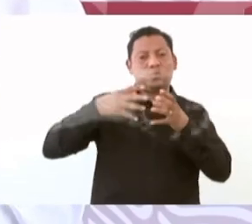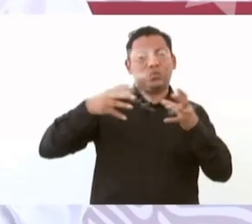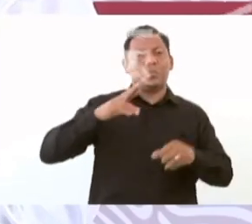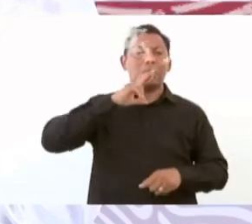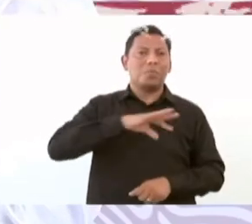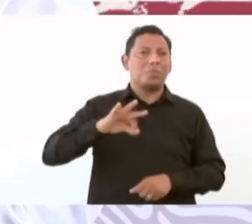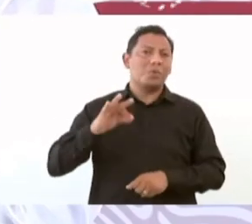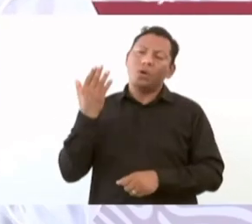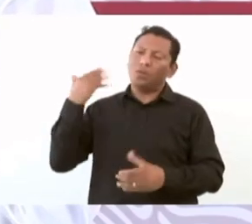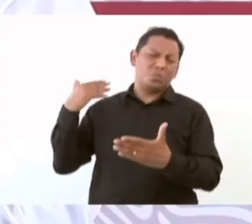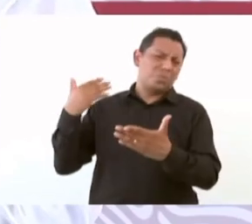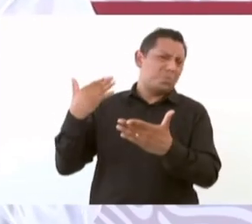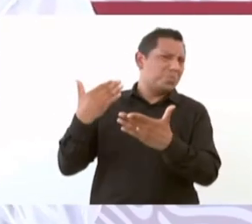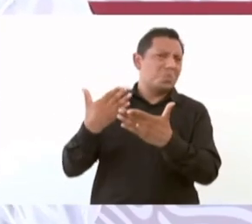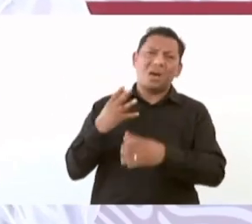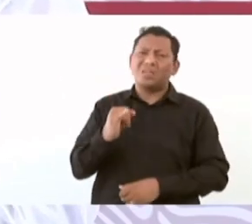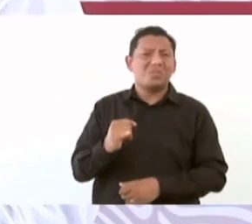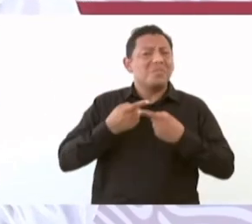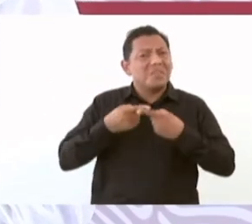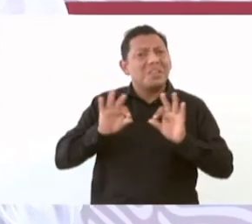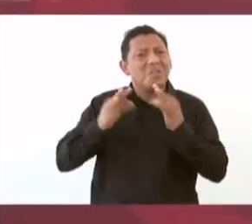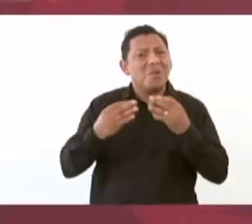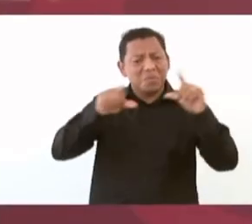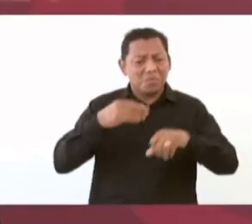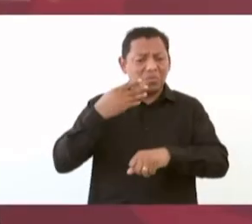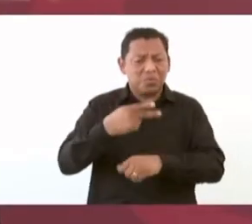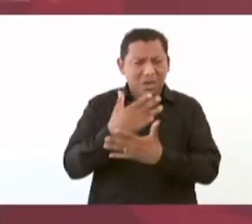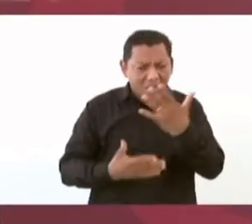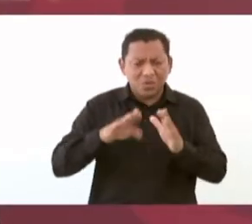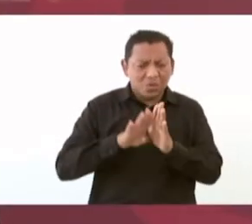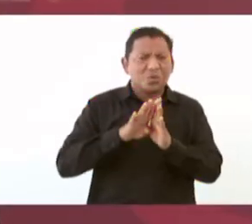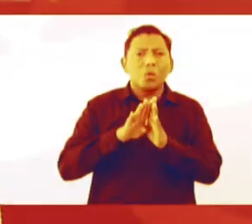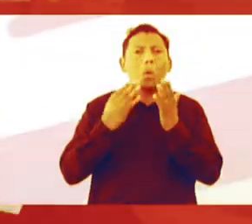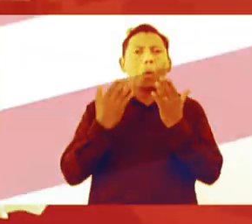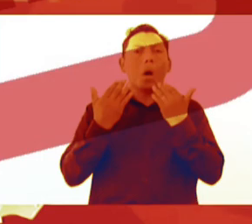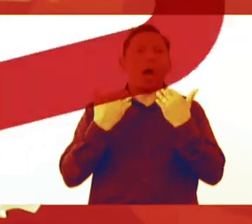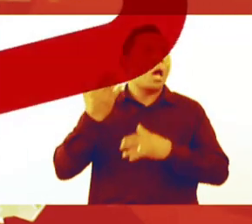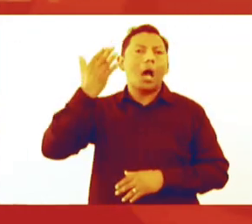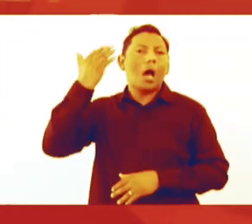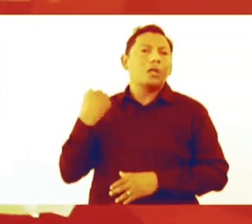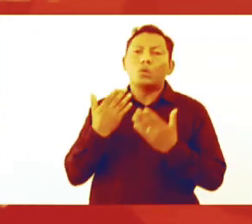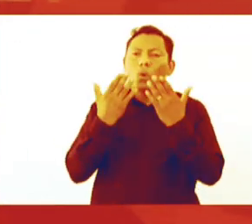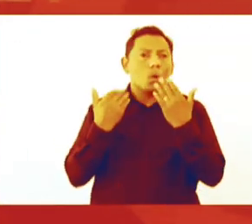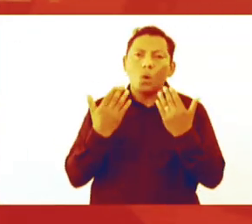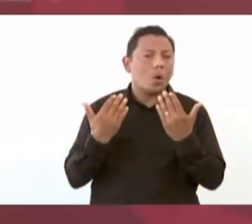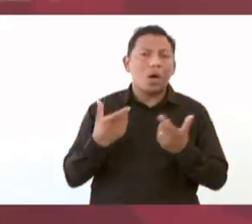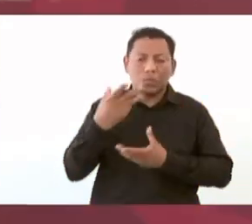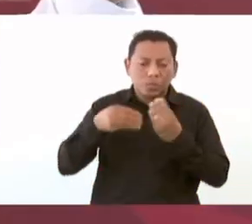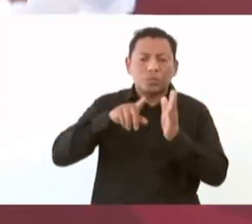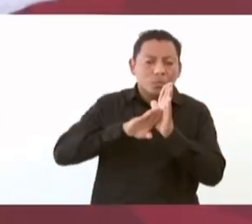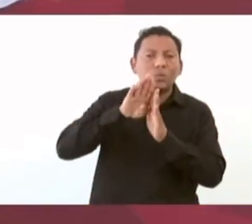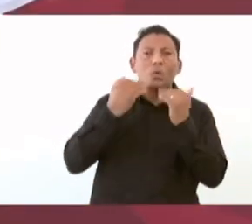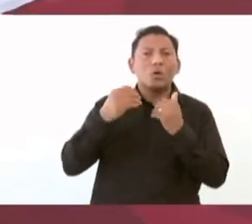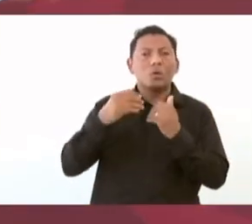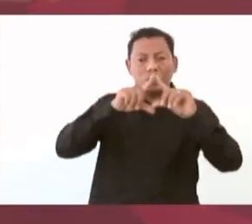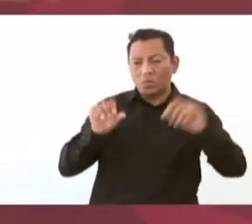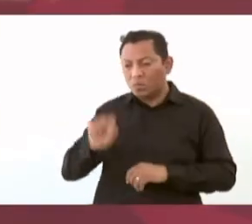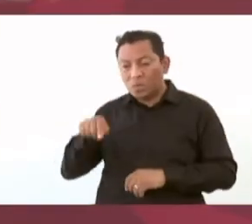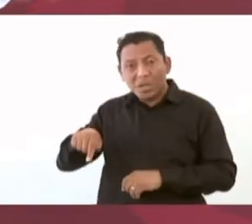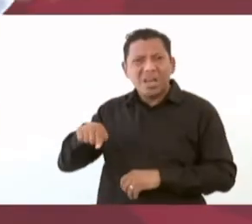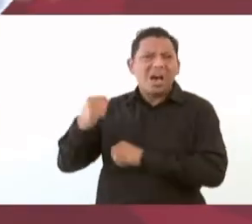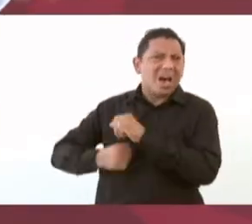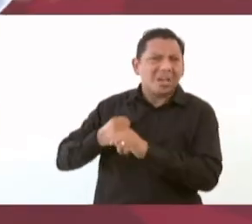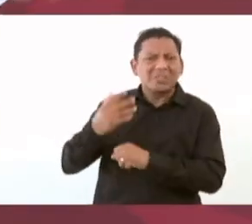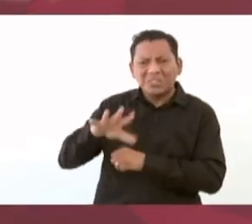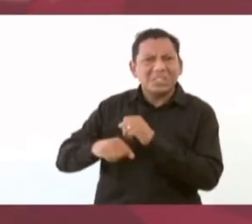Y durante mucho tiempo no se pensó en la inversión pública. No había prácticamente inversión pública. En el sureste pasaron